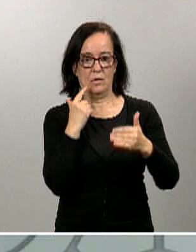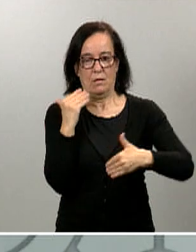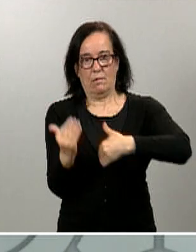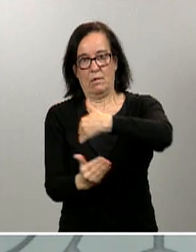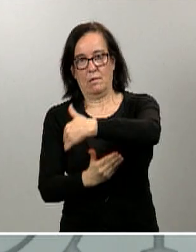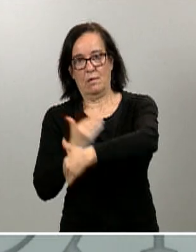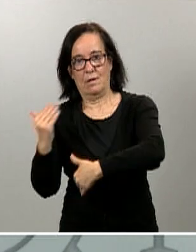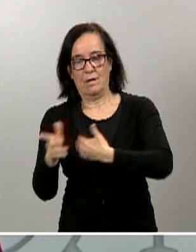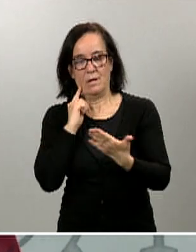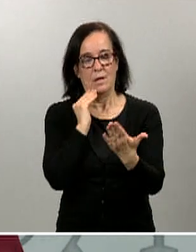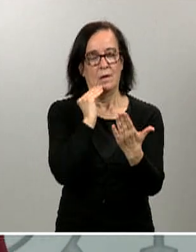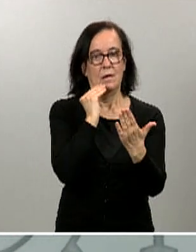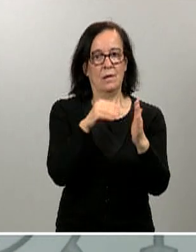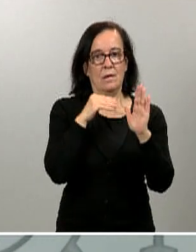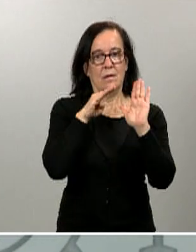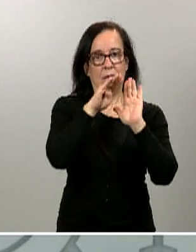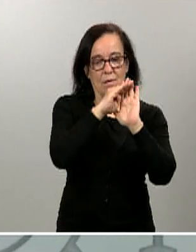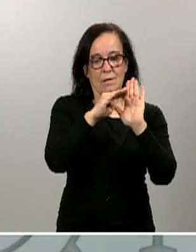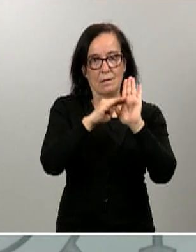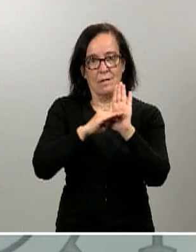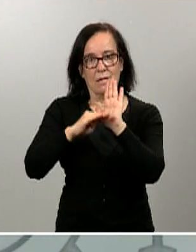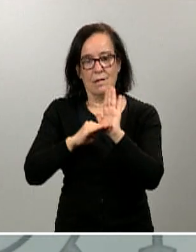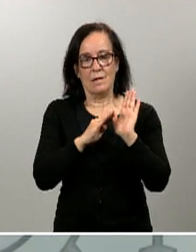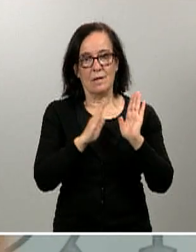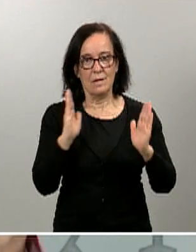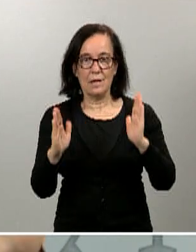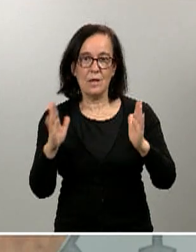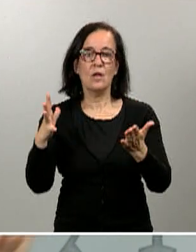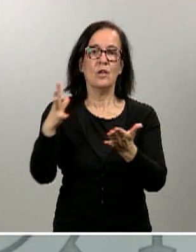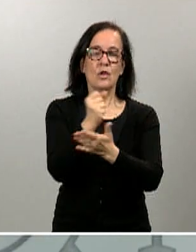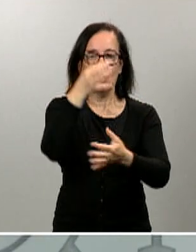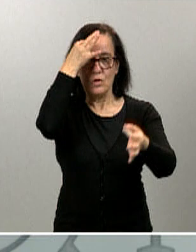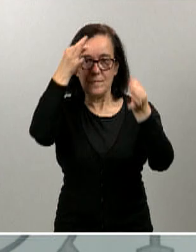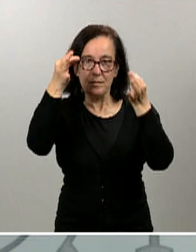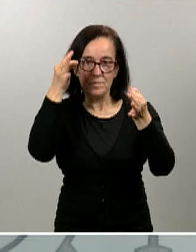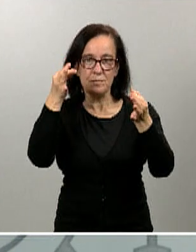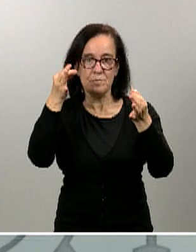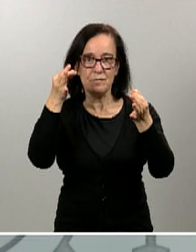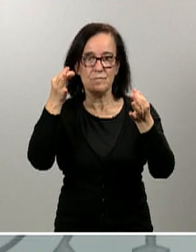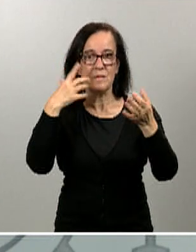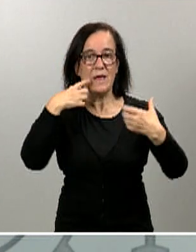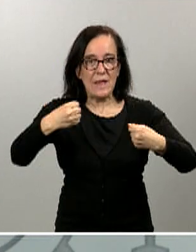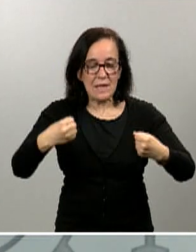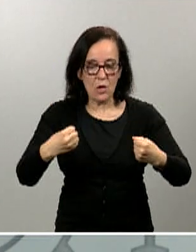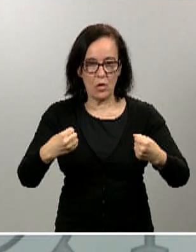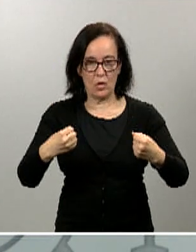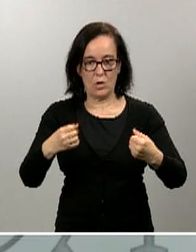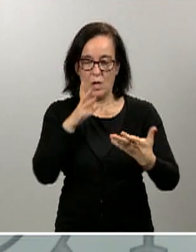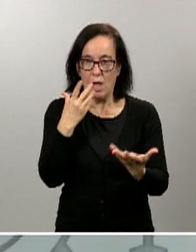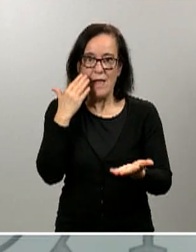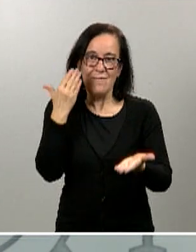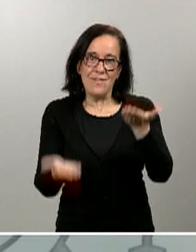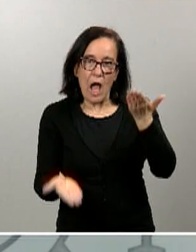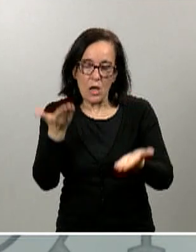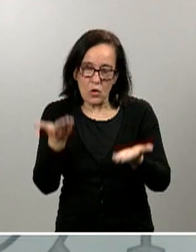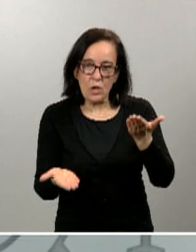nivel de todos los criterios de salud, especialmente que estamos valorando. Bueno,